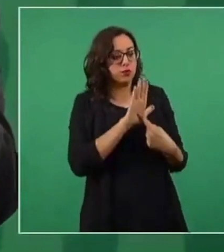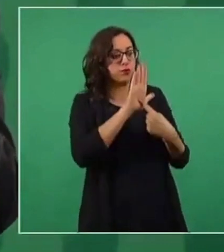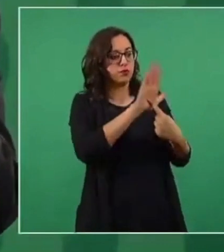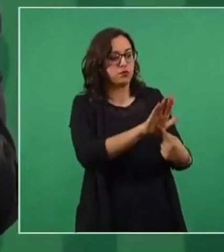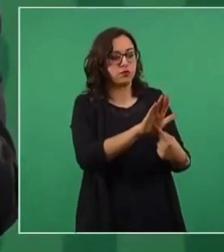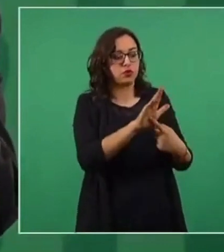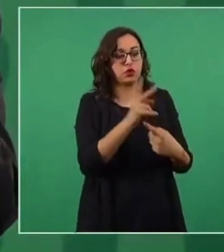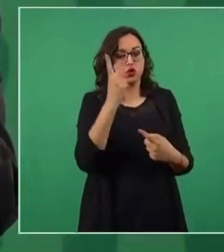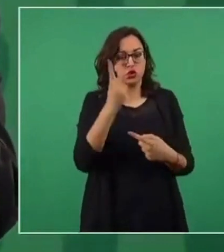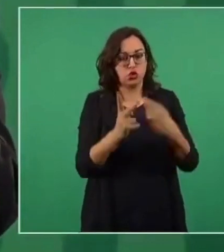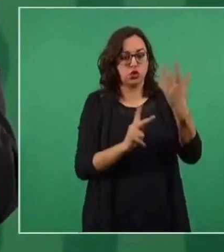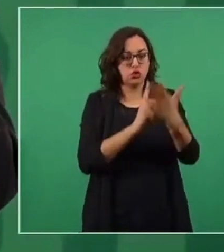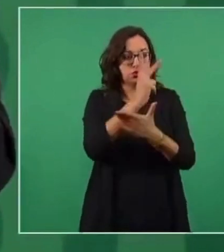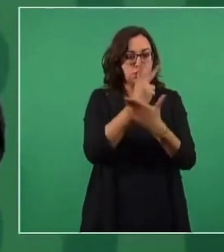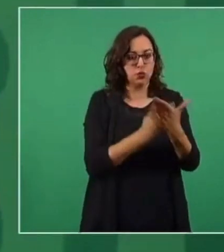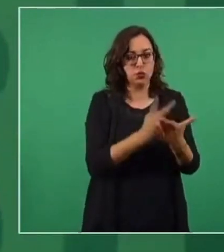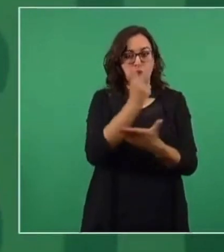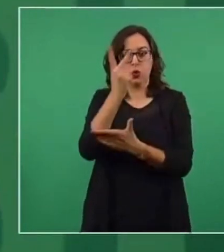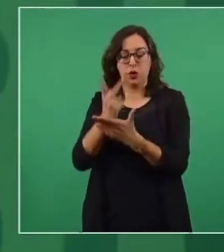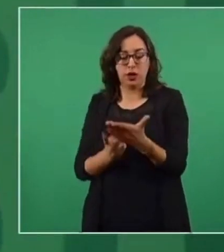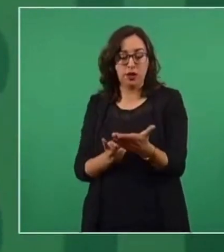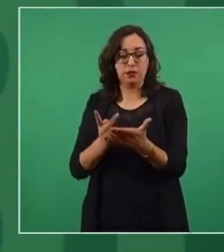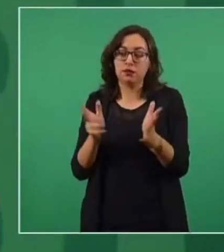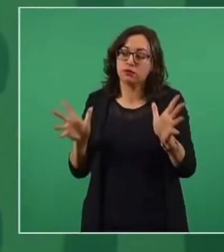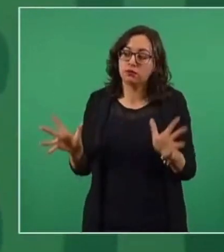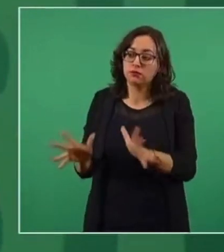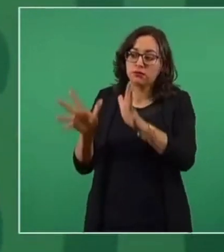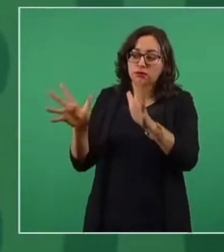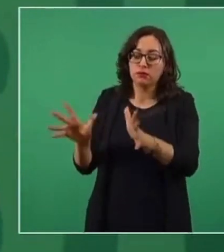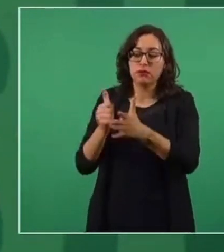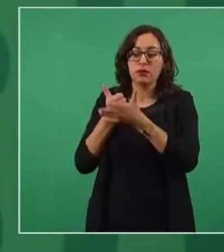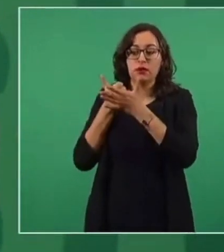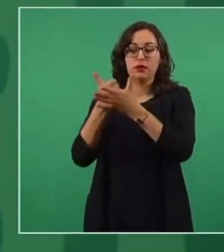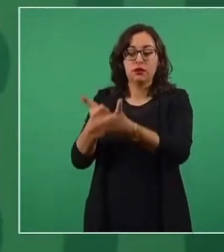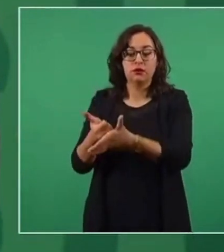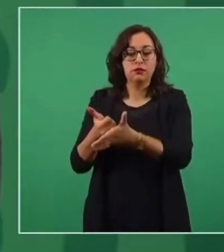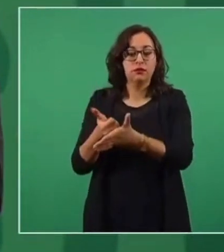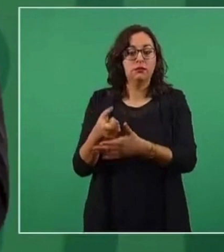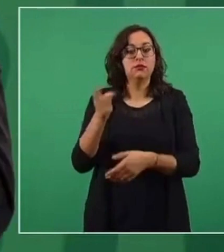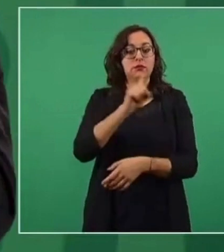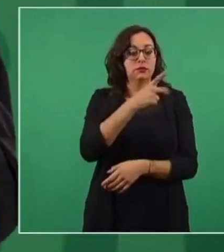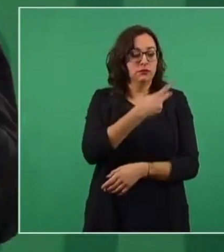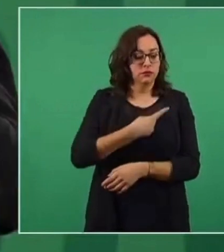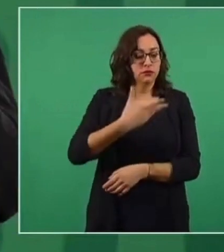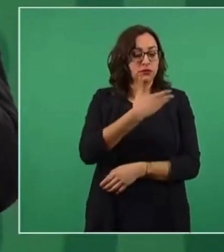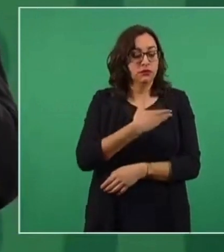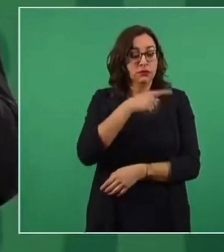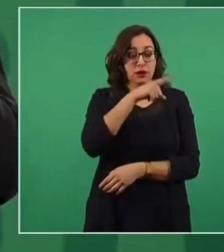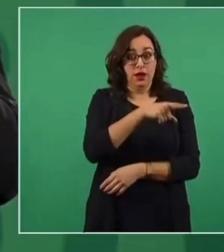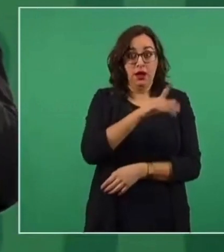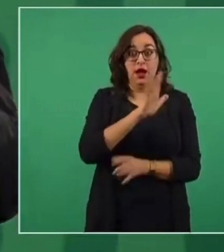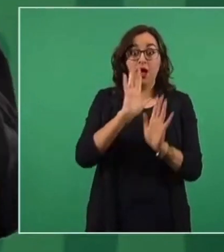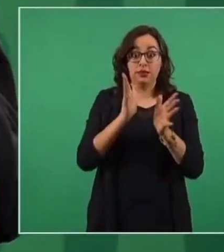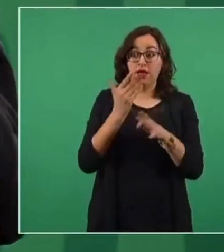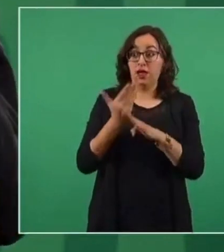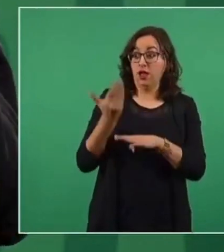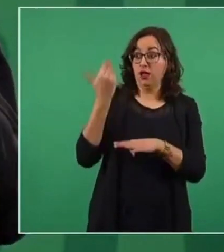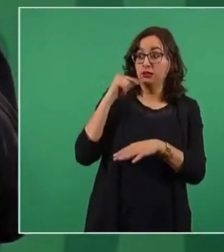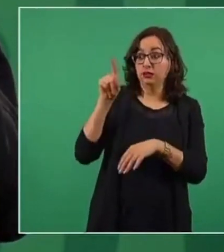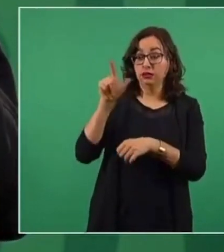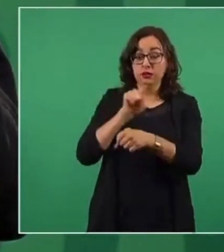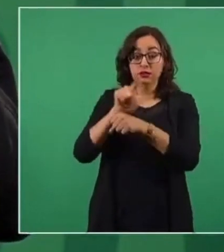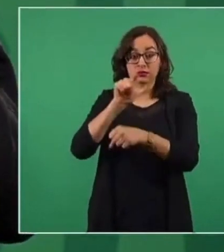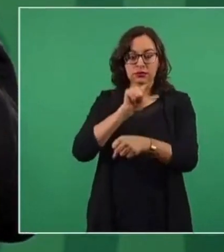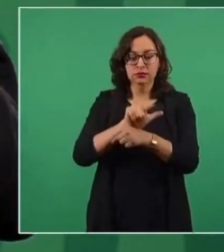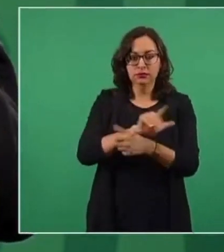Sembrando Vida y Jóvenes Construyendo el Futuro. Y la vicepresidenta de Guatemala ha estado haciendo un